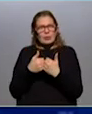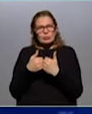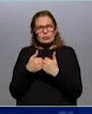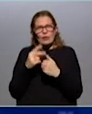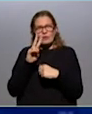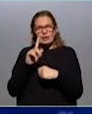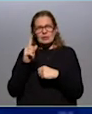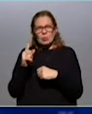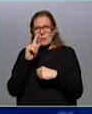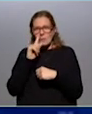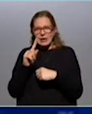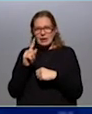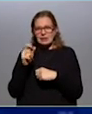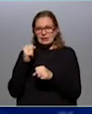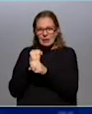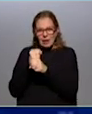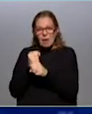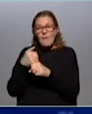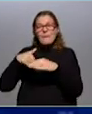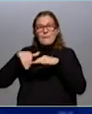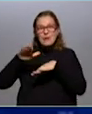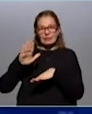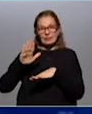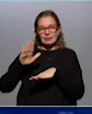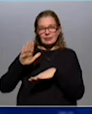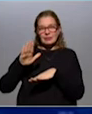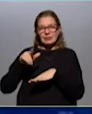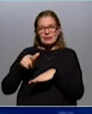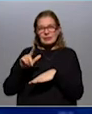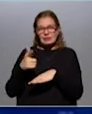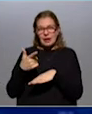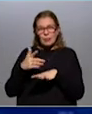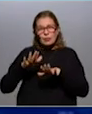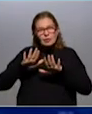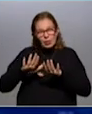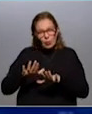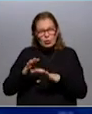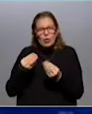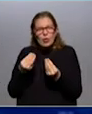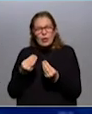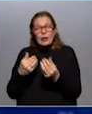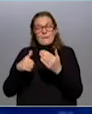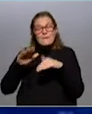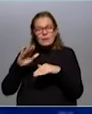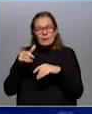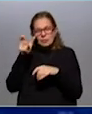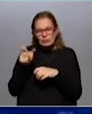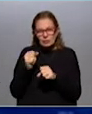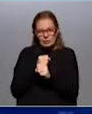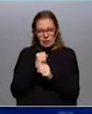empleos más que hay, ¿se deben a quienes ya no tienen el seguro de desempleo, o que hay más gente trabajando?